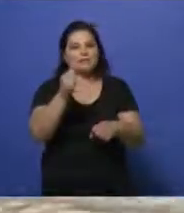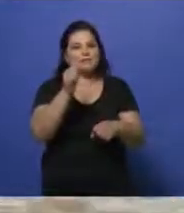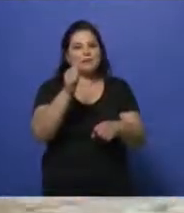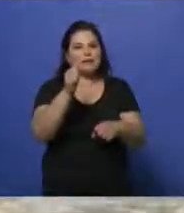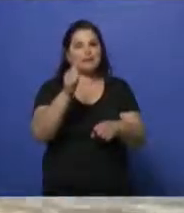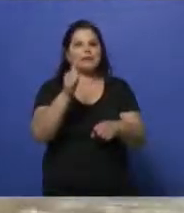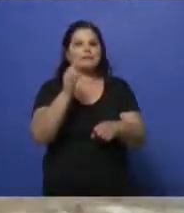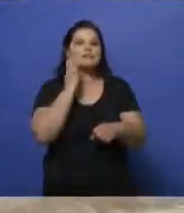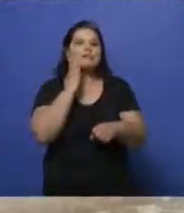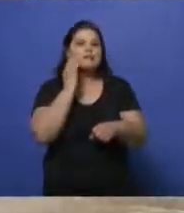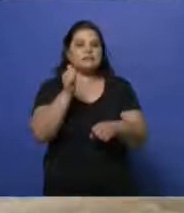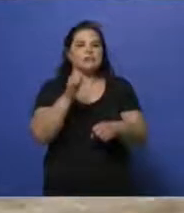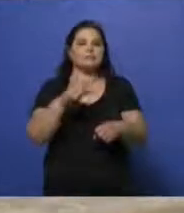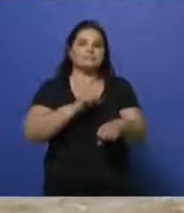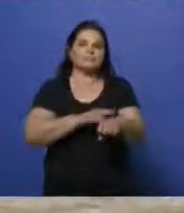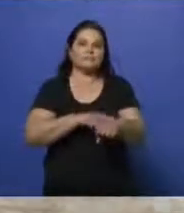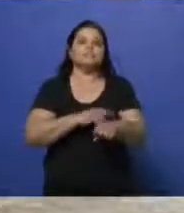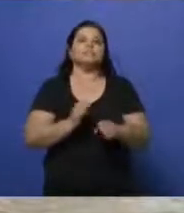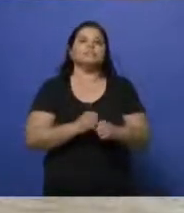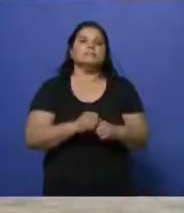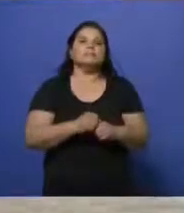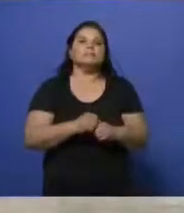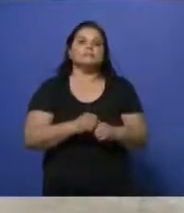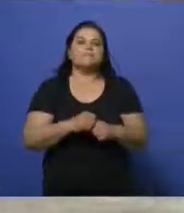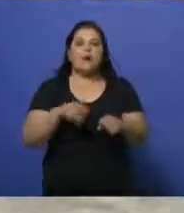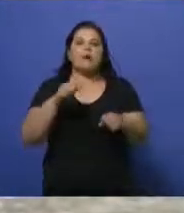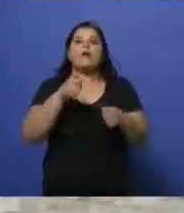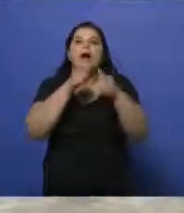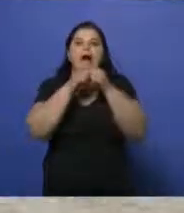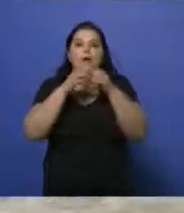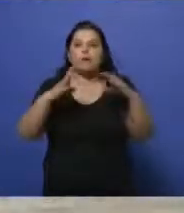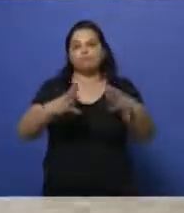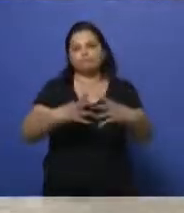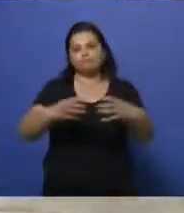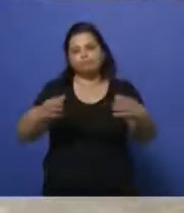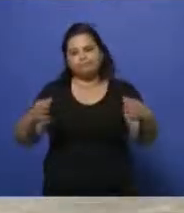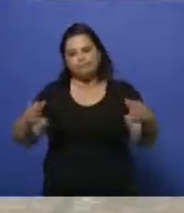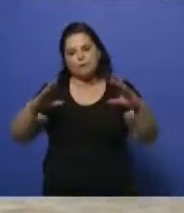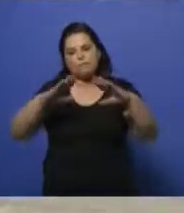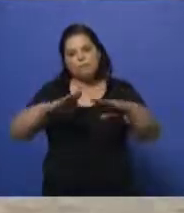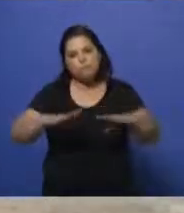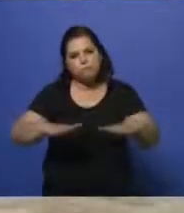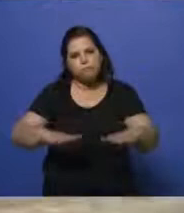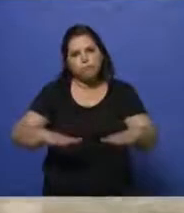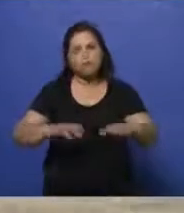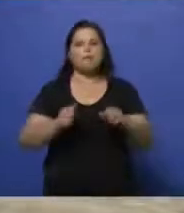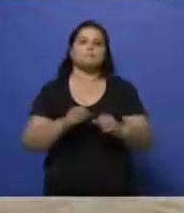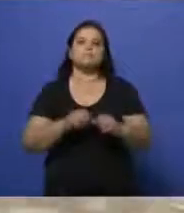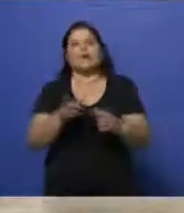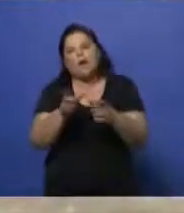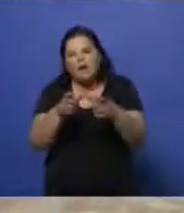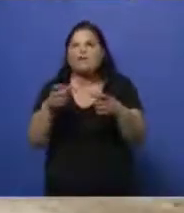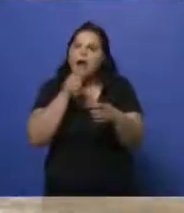hubiera más problemas, y bueno, ya sí fue. Ya han bajado todas las aguas, lo único que queda es un poquitito de agua, nomás por la primer